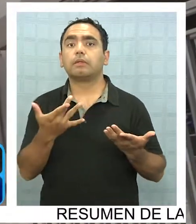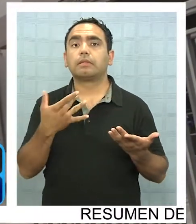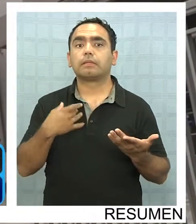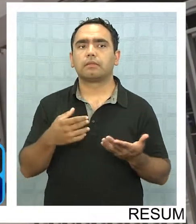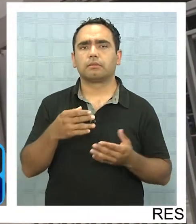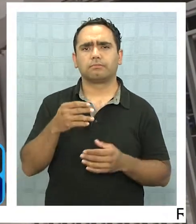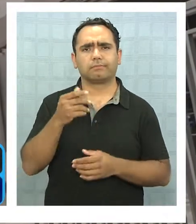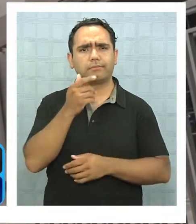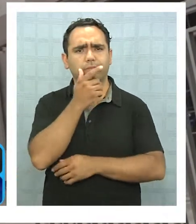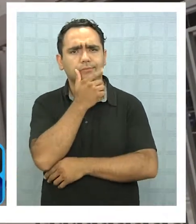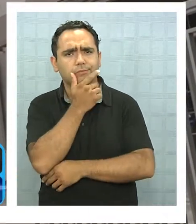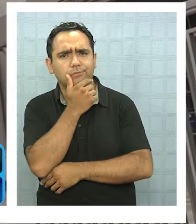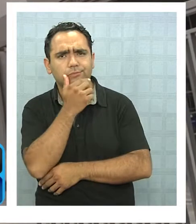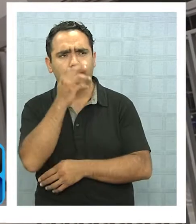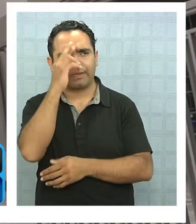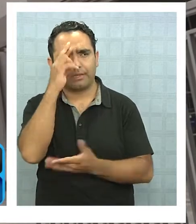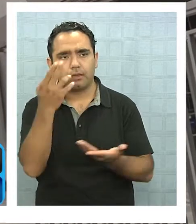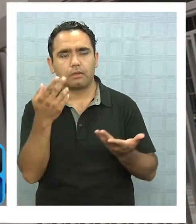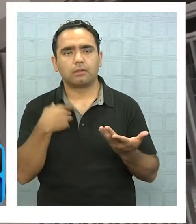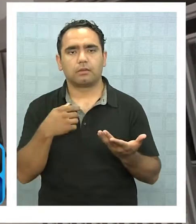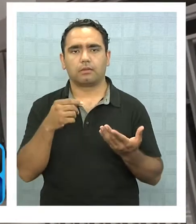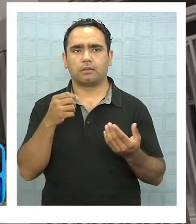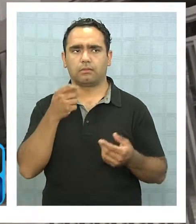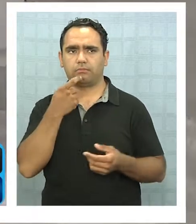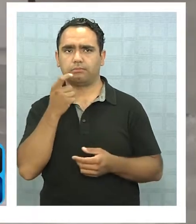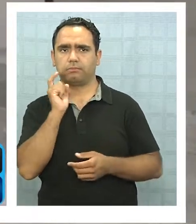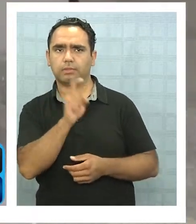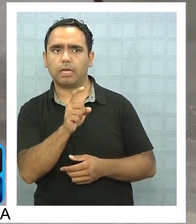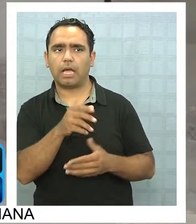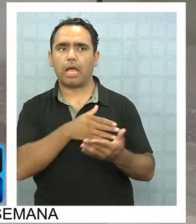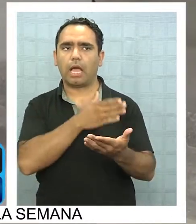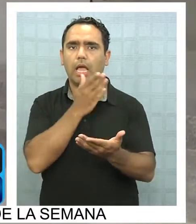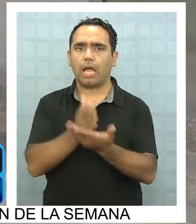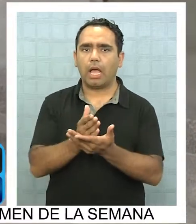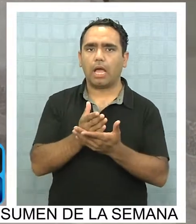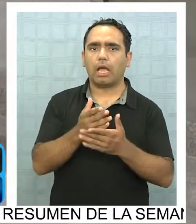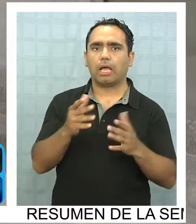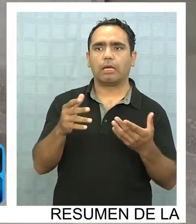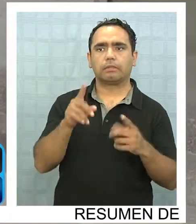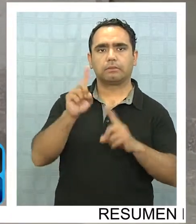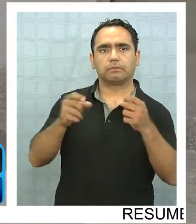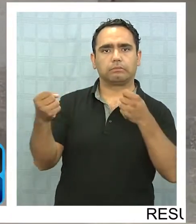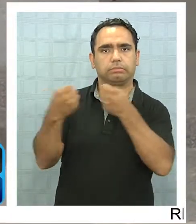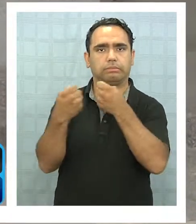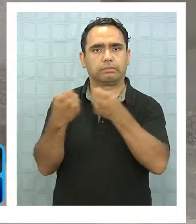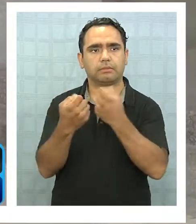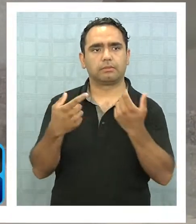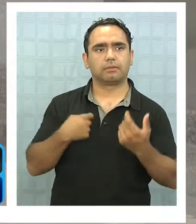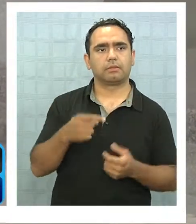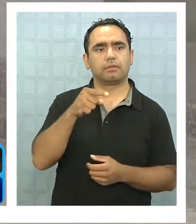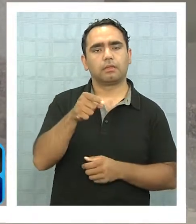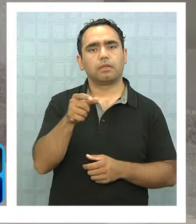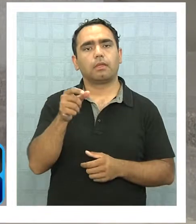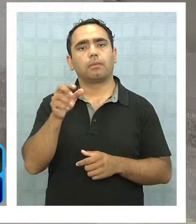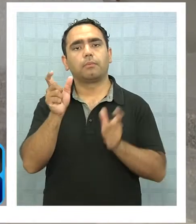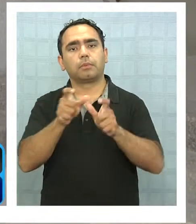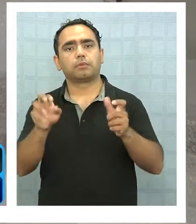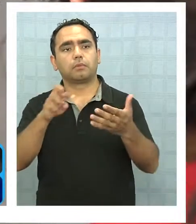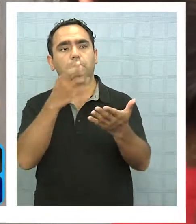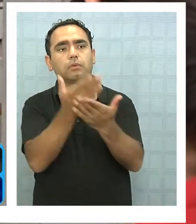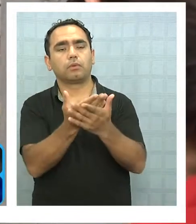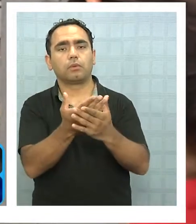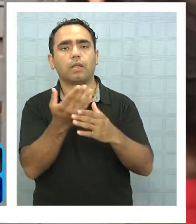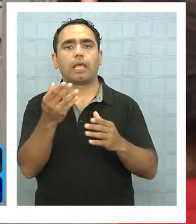habitual derrotero, desde insultos personales hasta acarreo, y esta no es la excepción. Candidatas de Camiña y de Pica